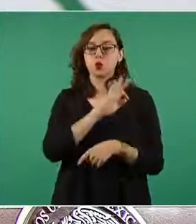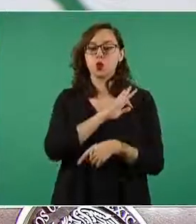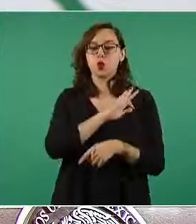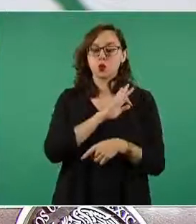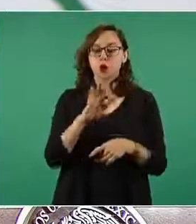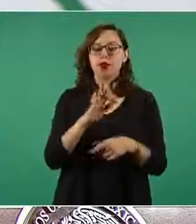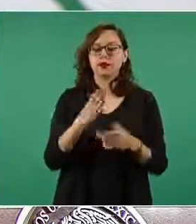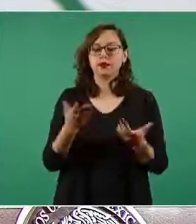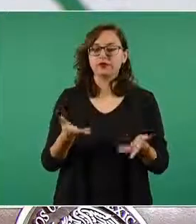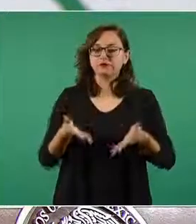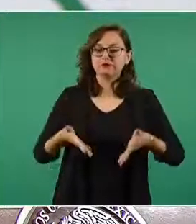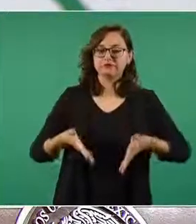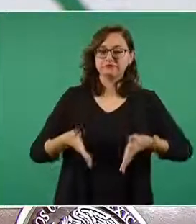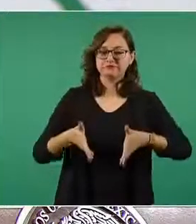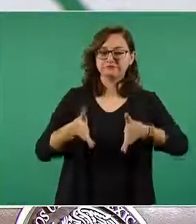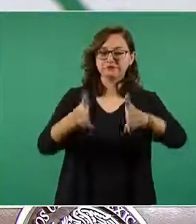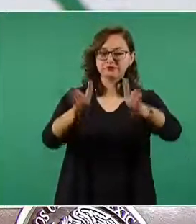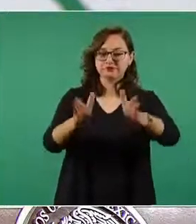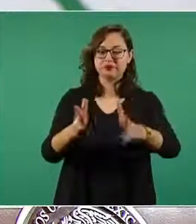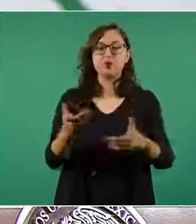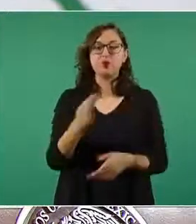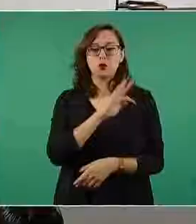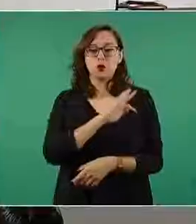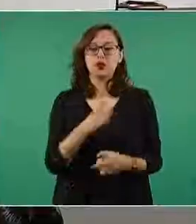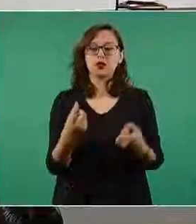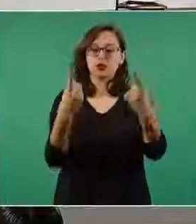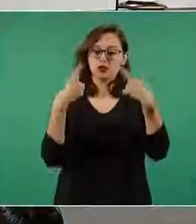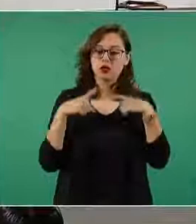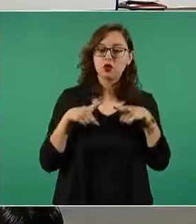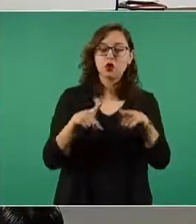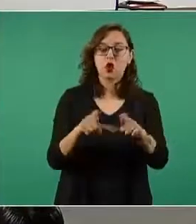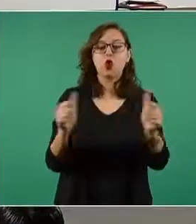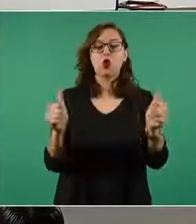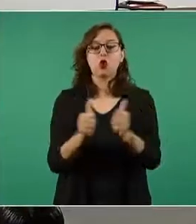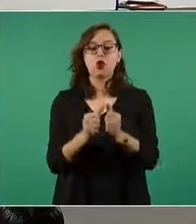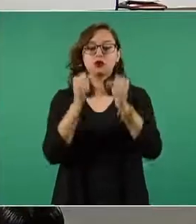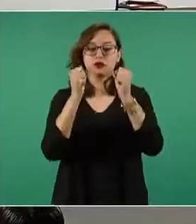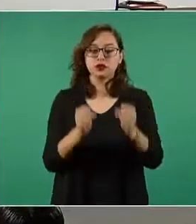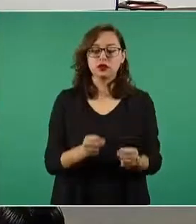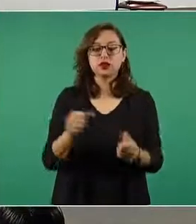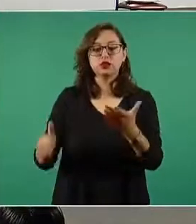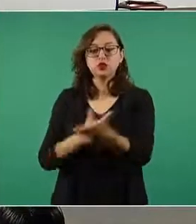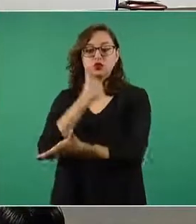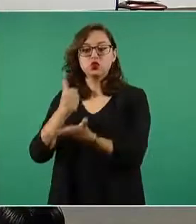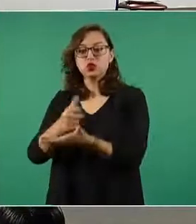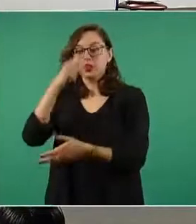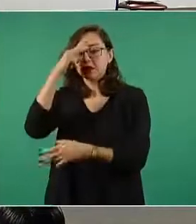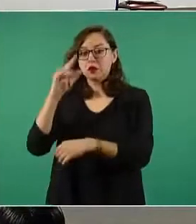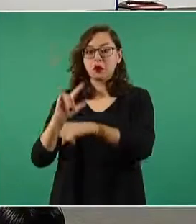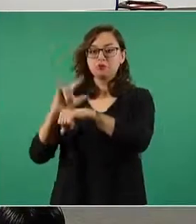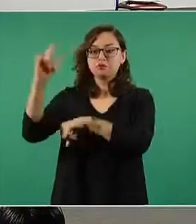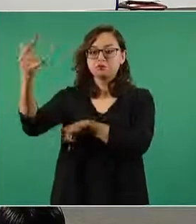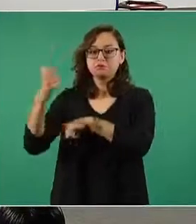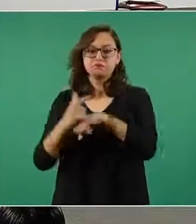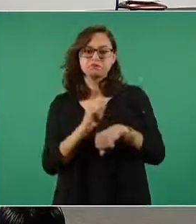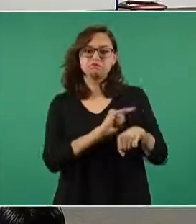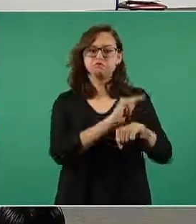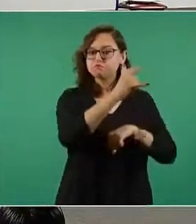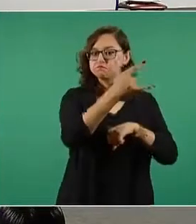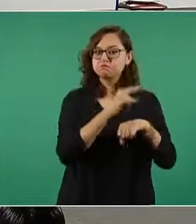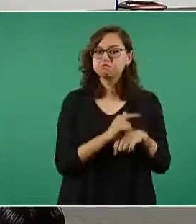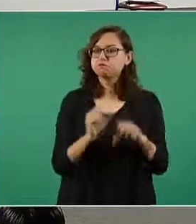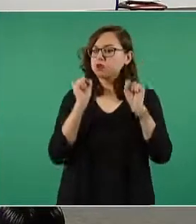la pista para operar simultáneamente en forma segura con el Aeropuerto Internacional de la Ciudad de México lo que